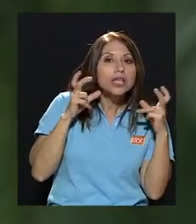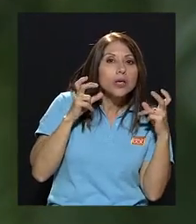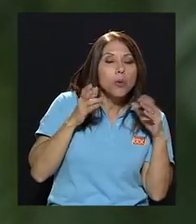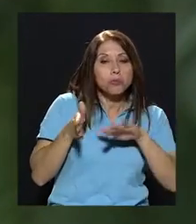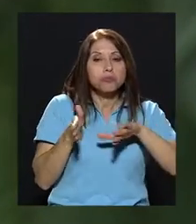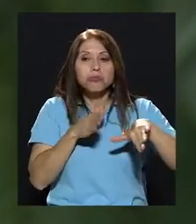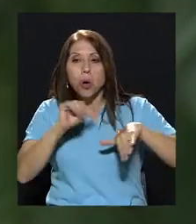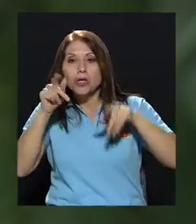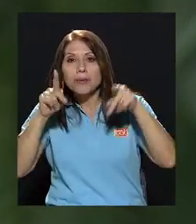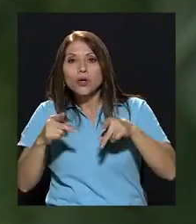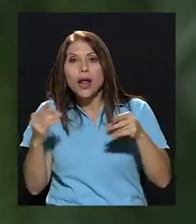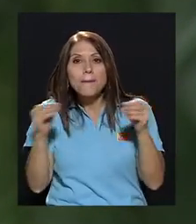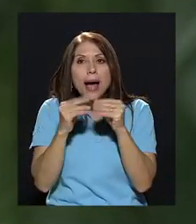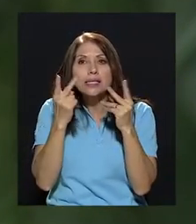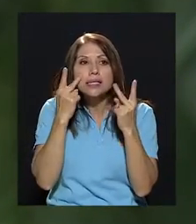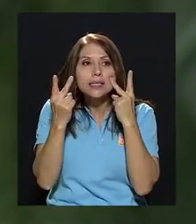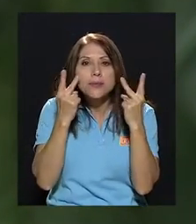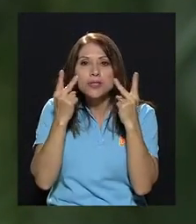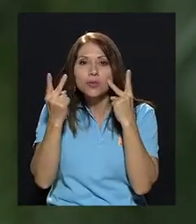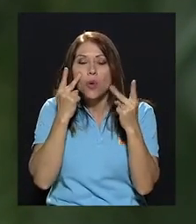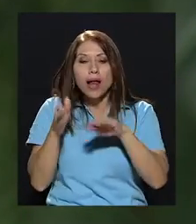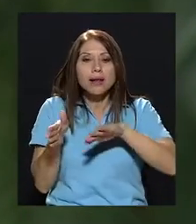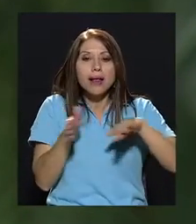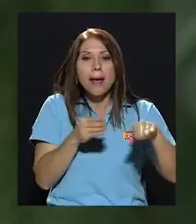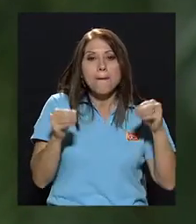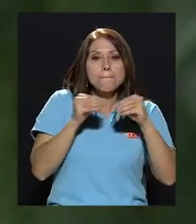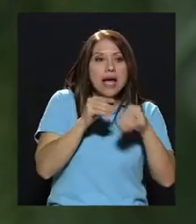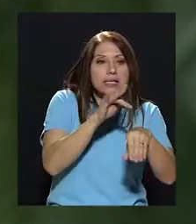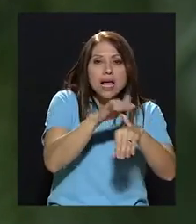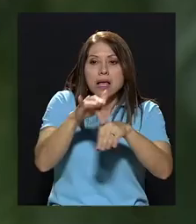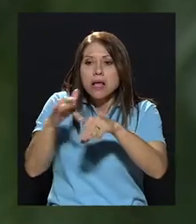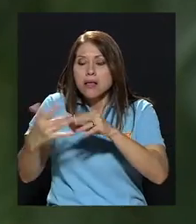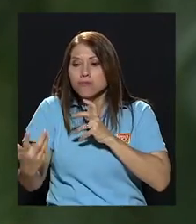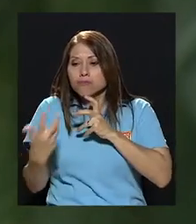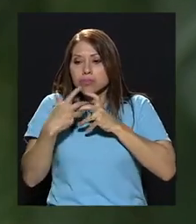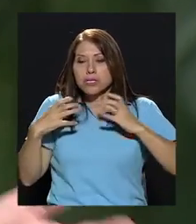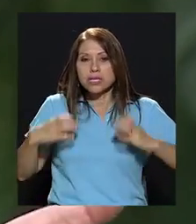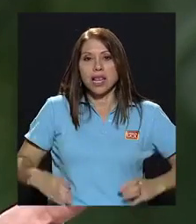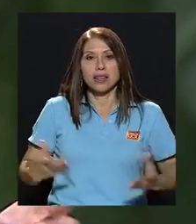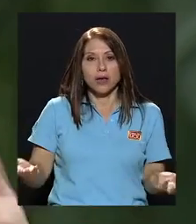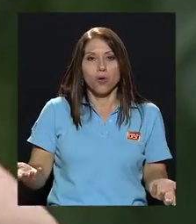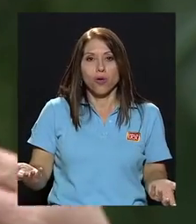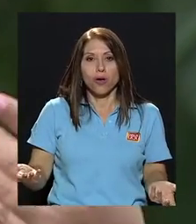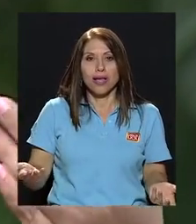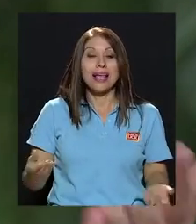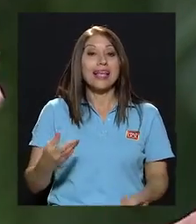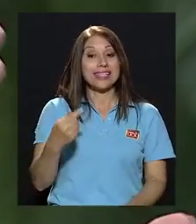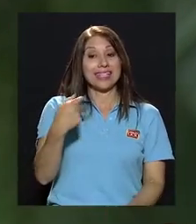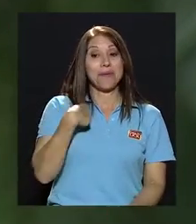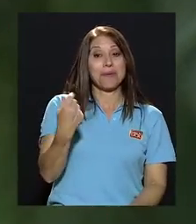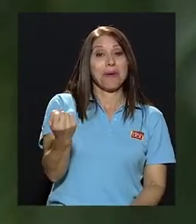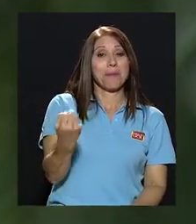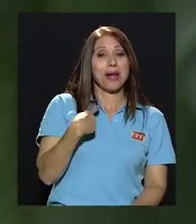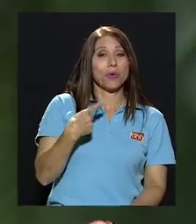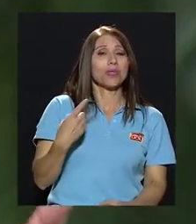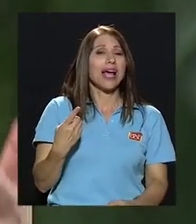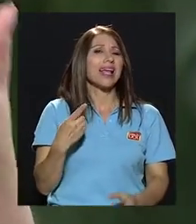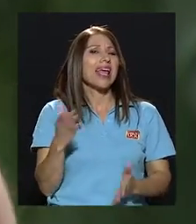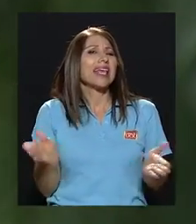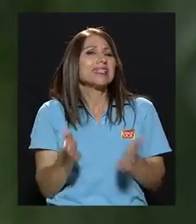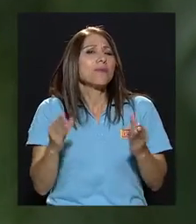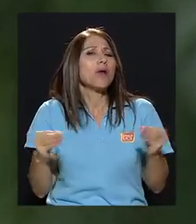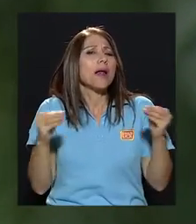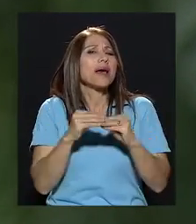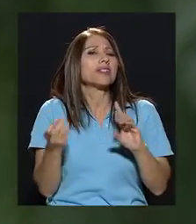otro más visual, otro más táctil, cinético. En realidad, si me preguntan, ¿cuál habría que estimular más?